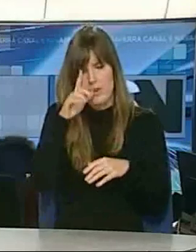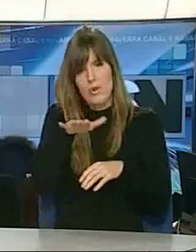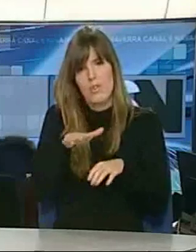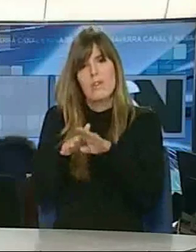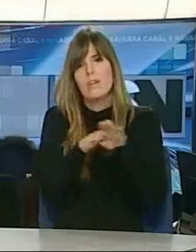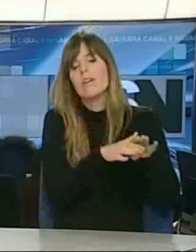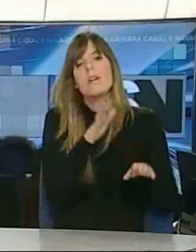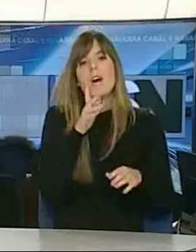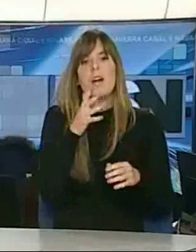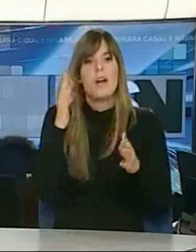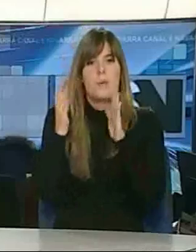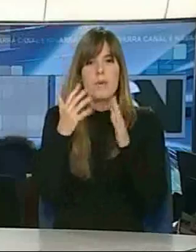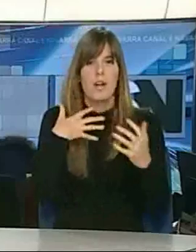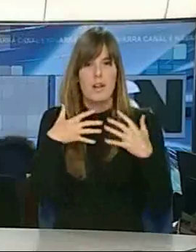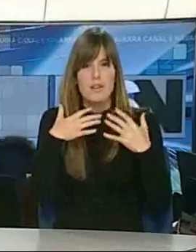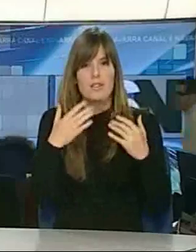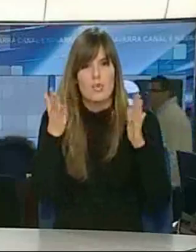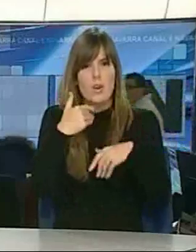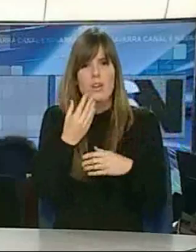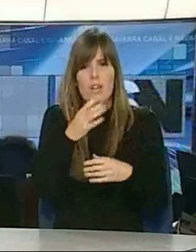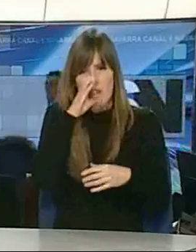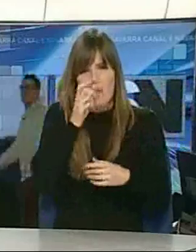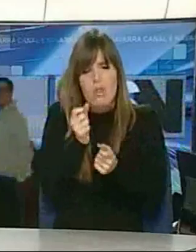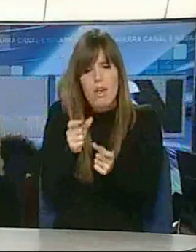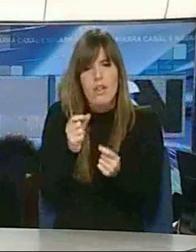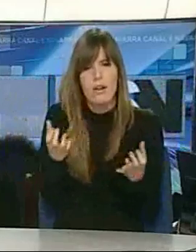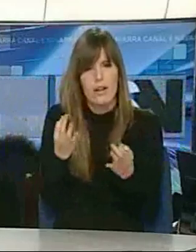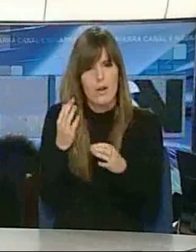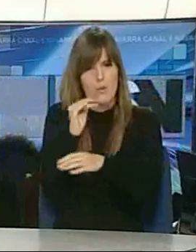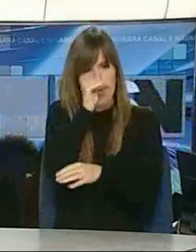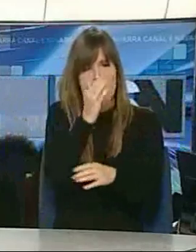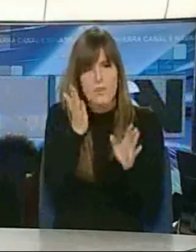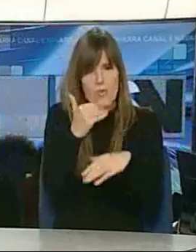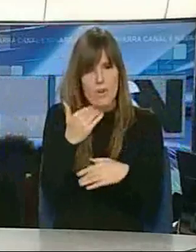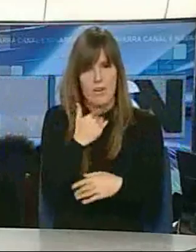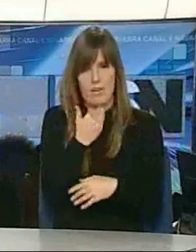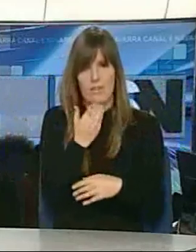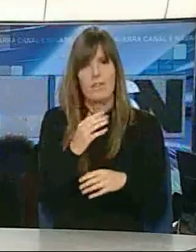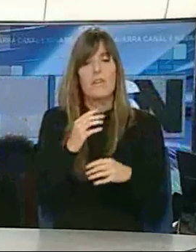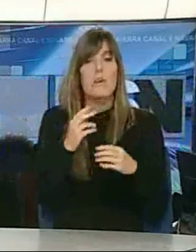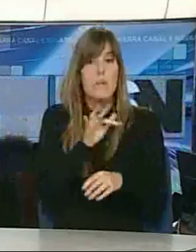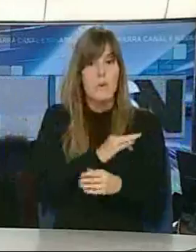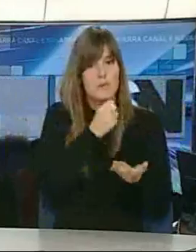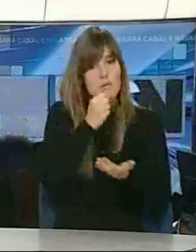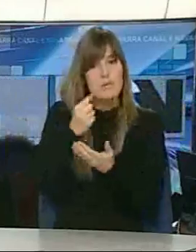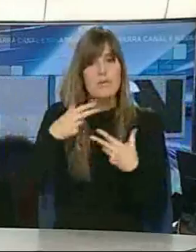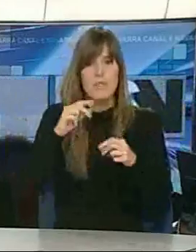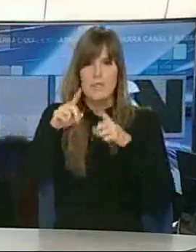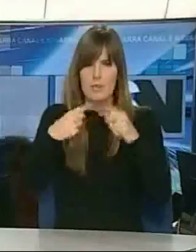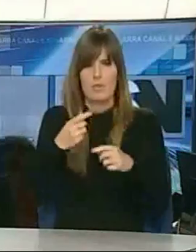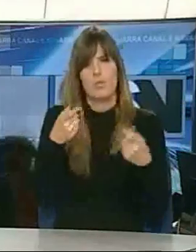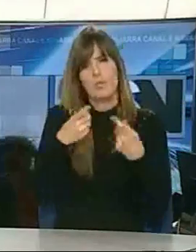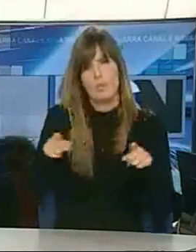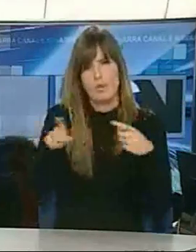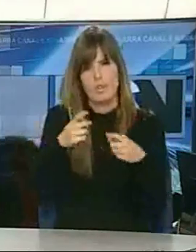Estamos en época de crisis, no hay ni bellotas ni nada en el monte para comer. Tras el premio, una particular charangabria al paso del desfile, seguido